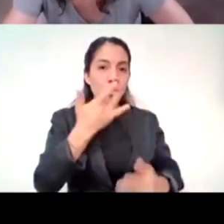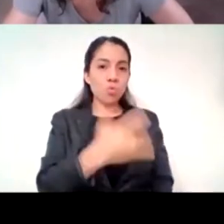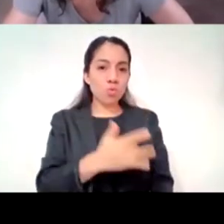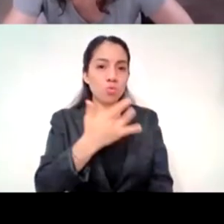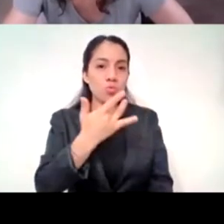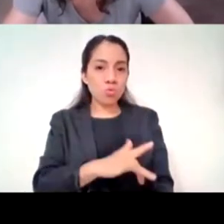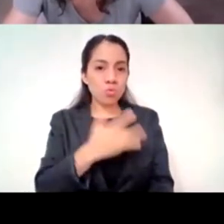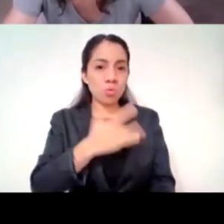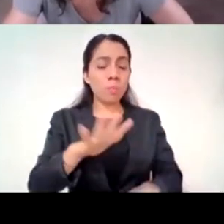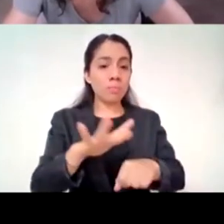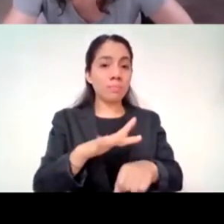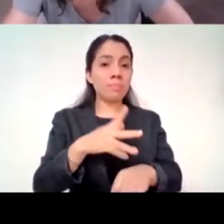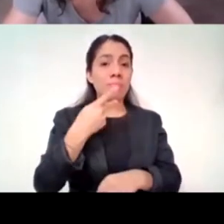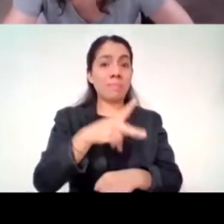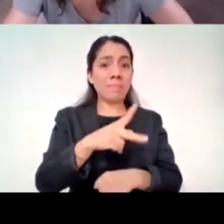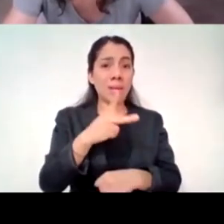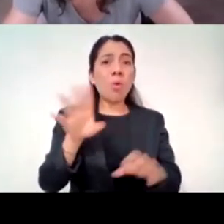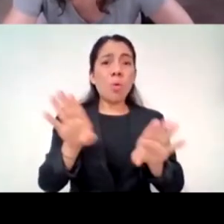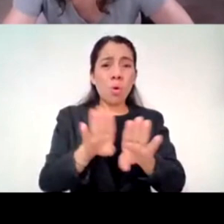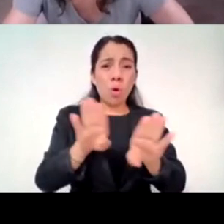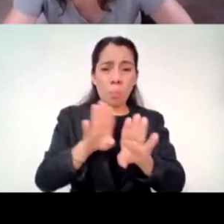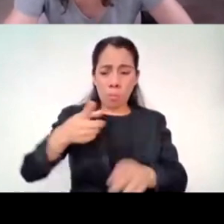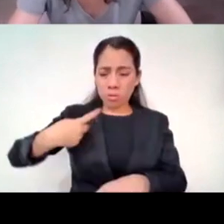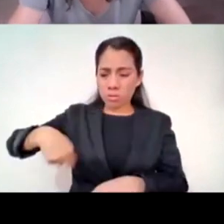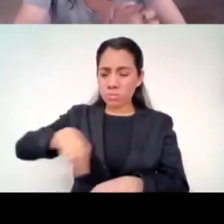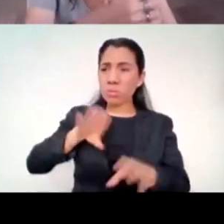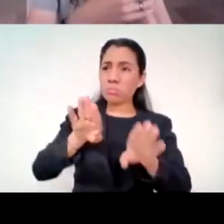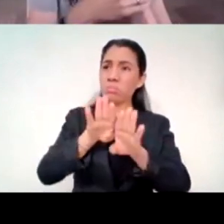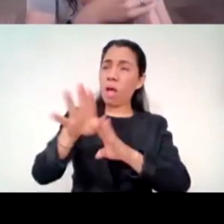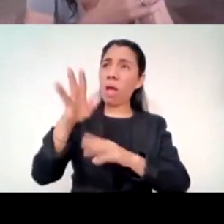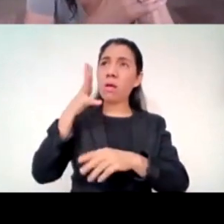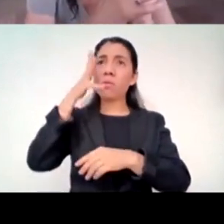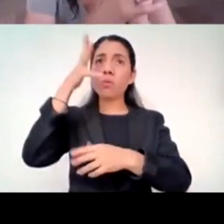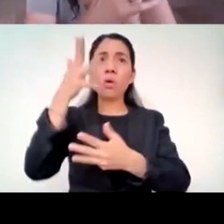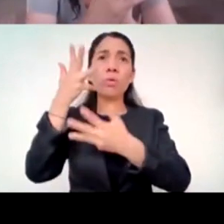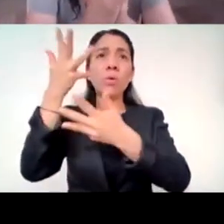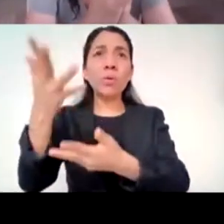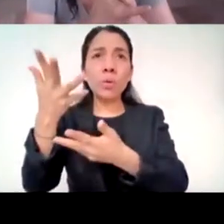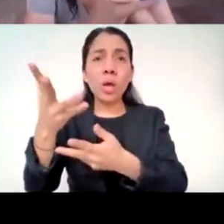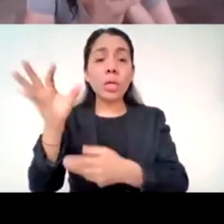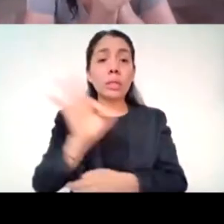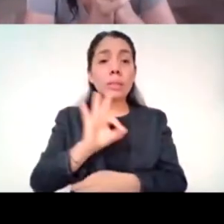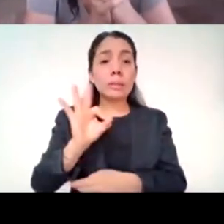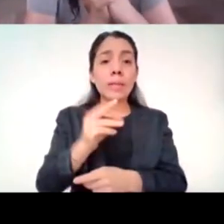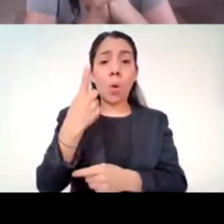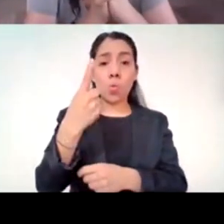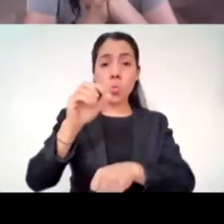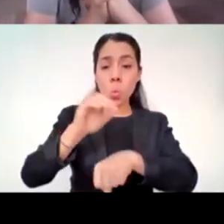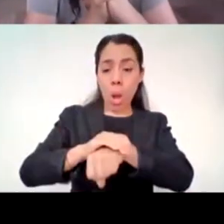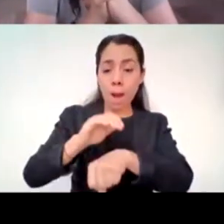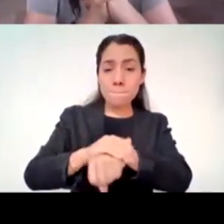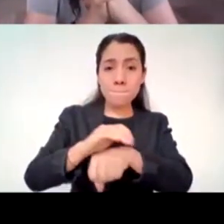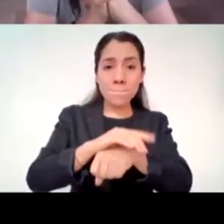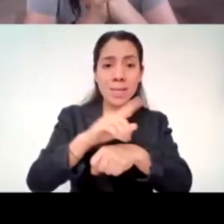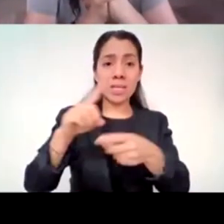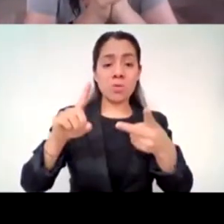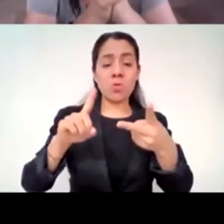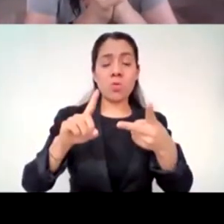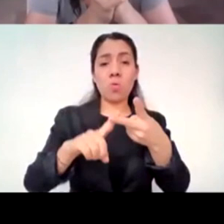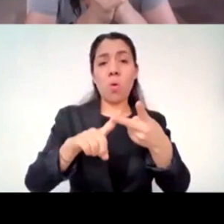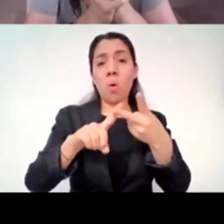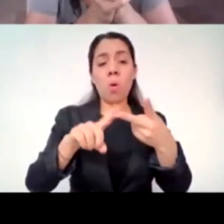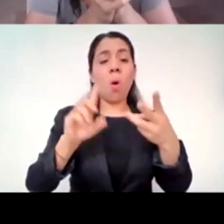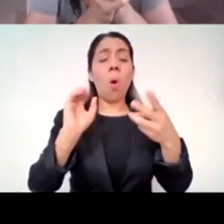arrancó. Me arrancó a un amigo, me arrancó a un ser querido, me arrancó mi graduación, me arrancó mi